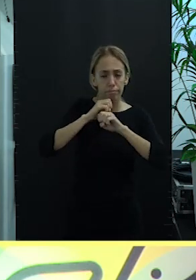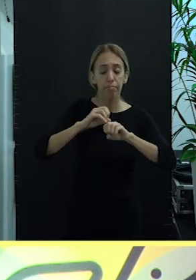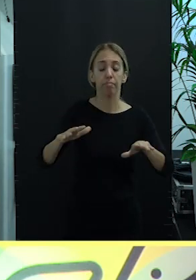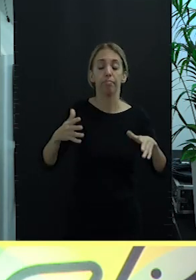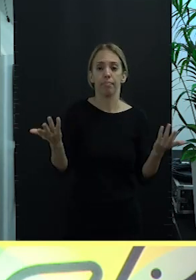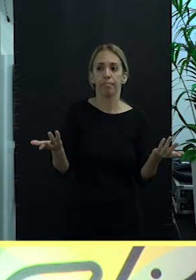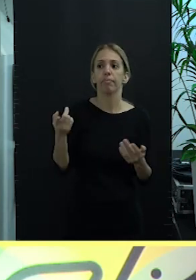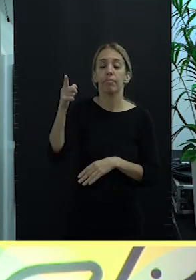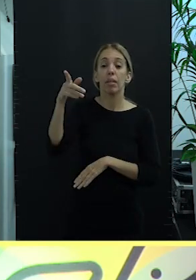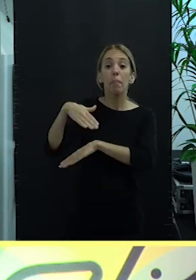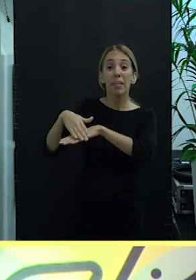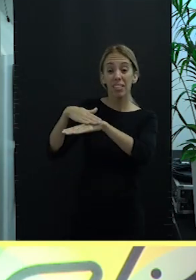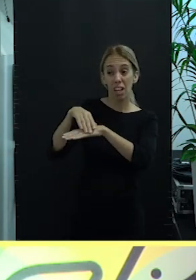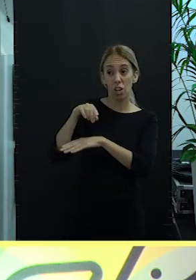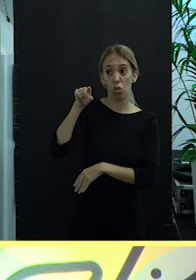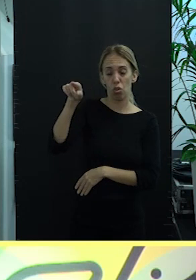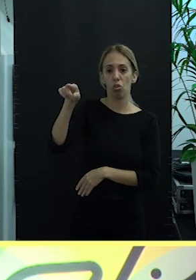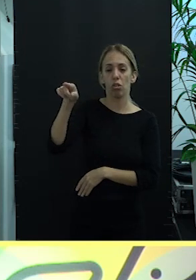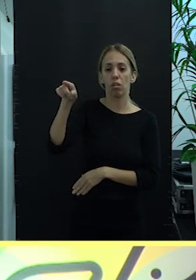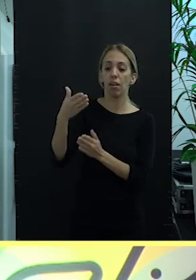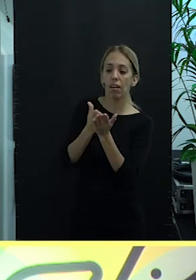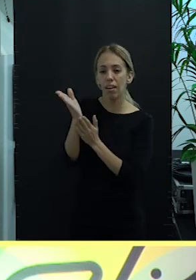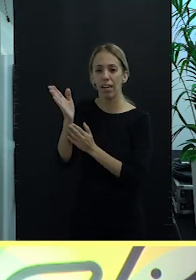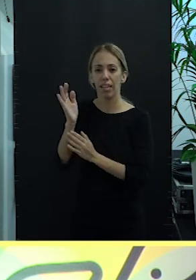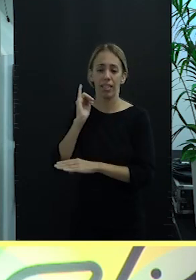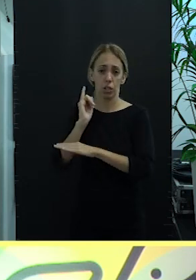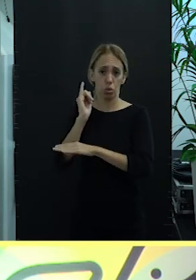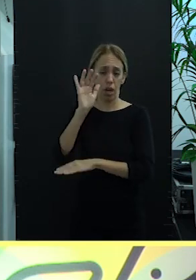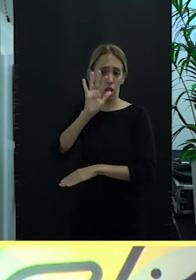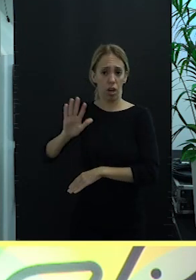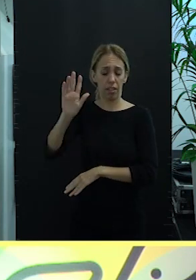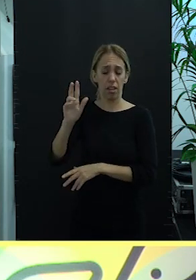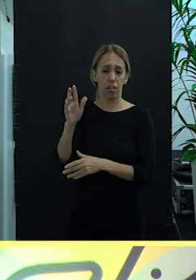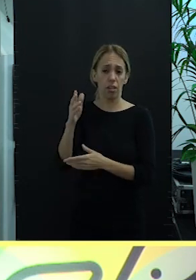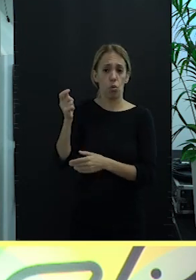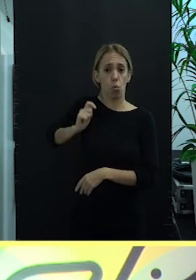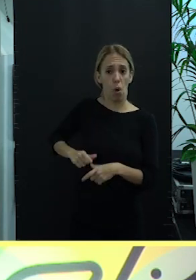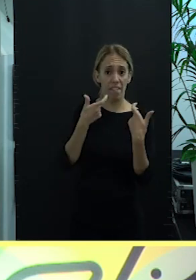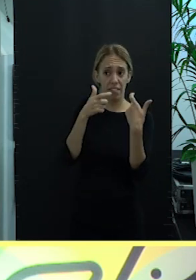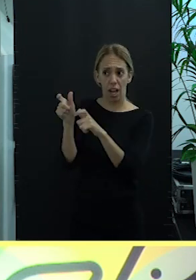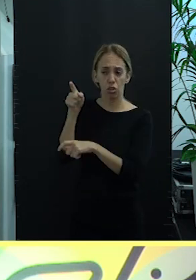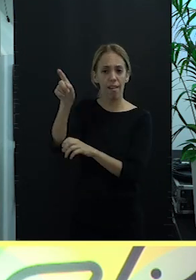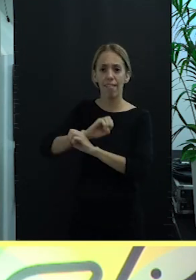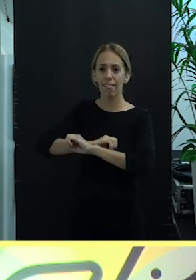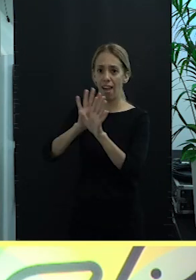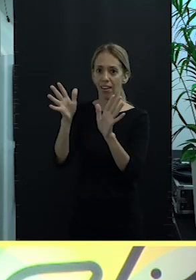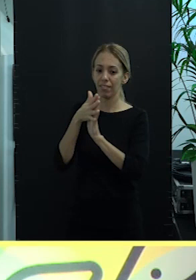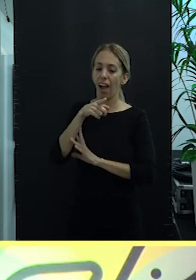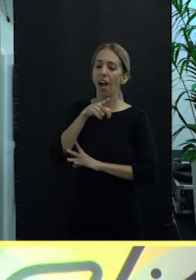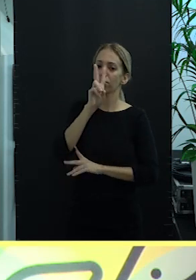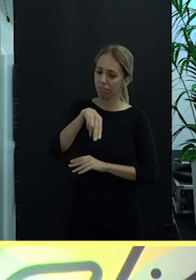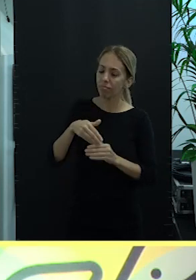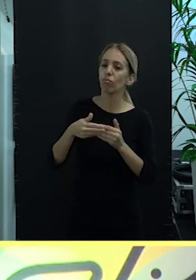Ministerio, el Ministerio, a través del Instituto Nacional de las Cualificaciones, ya tiene claro que esto es una ocupación